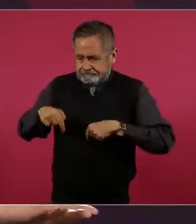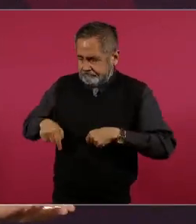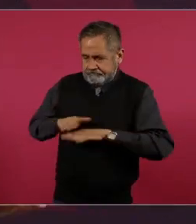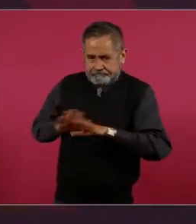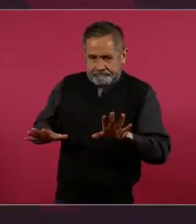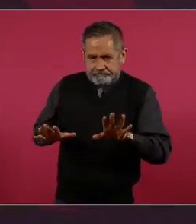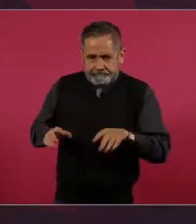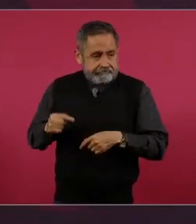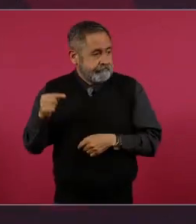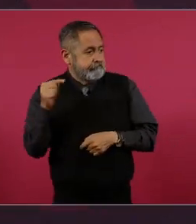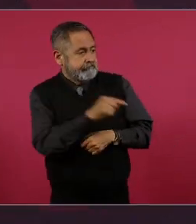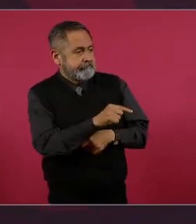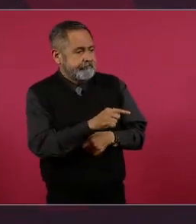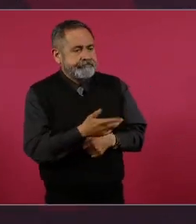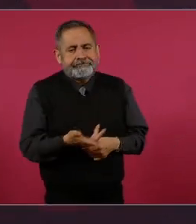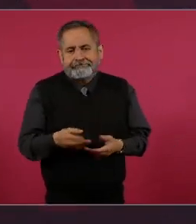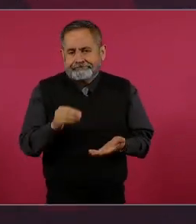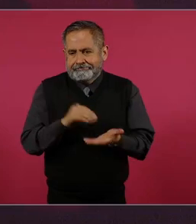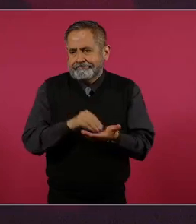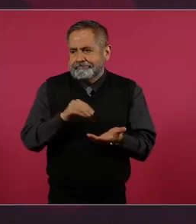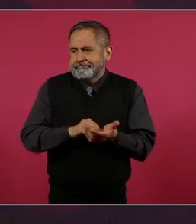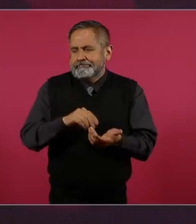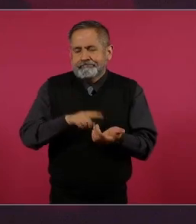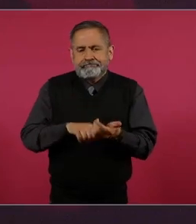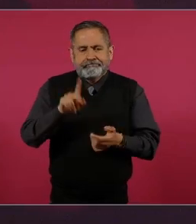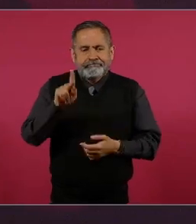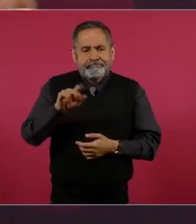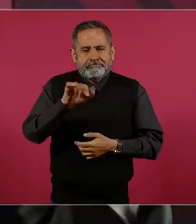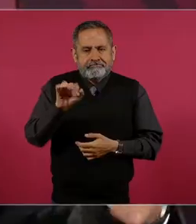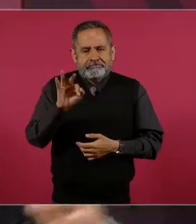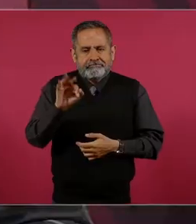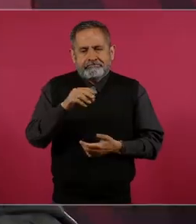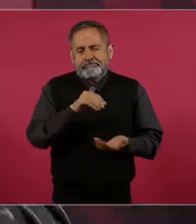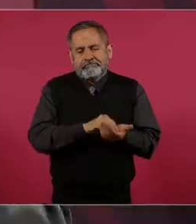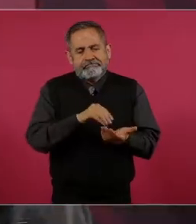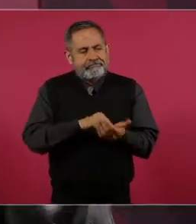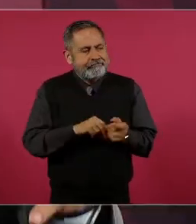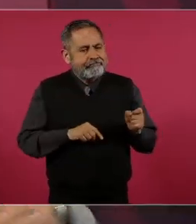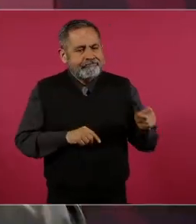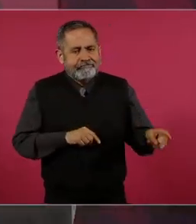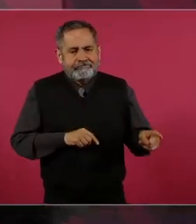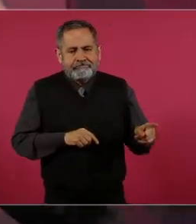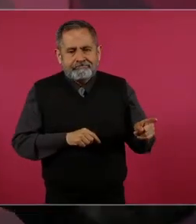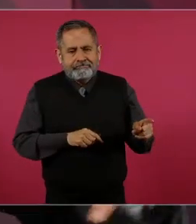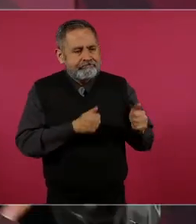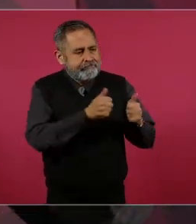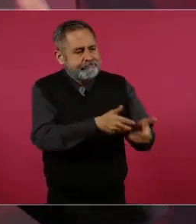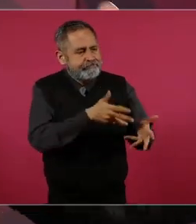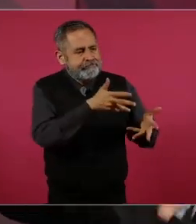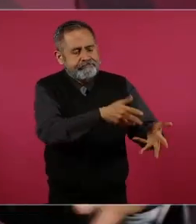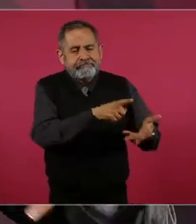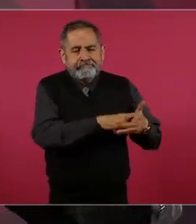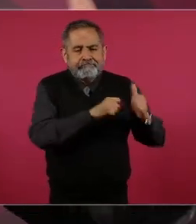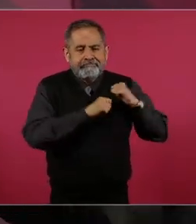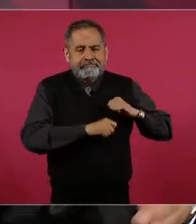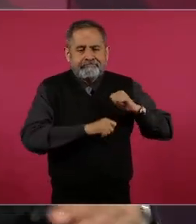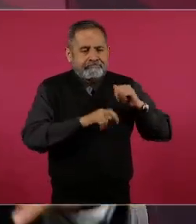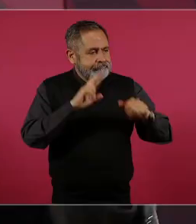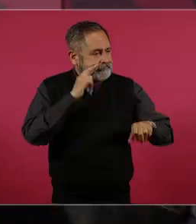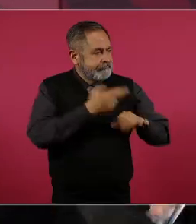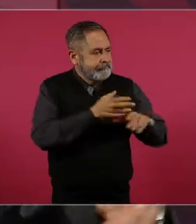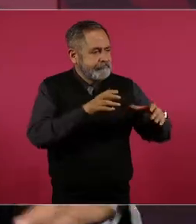como quedó ahí en manos del